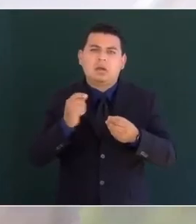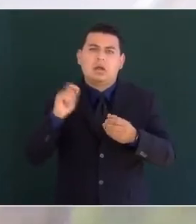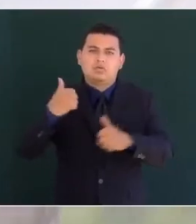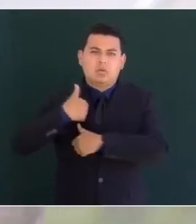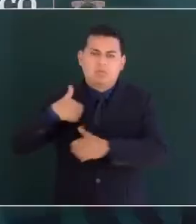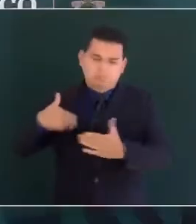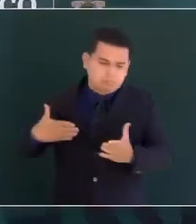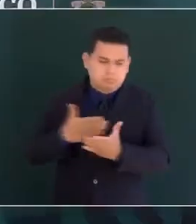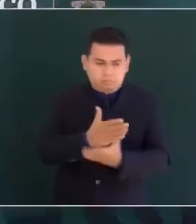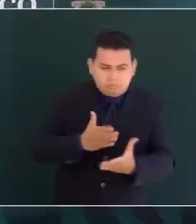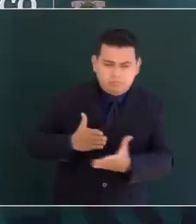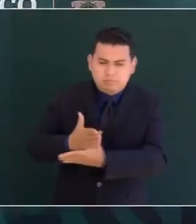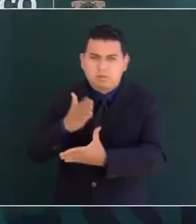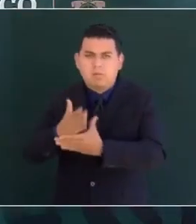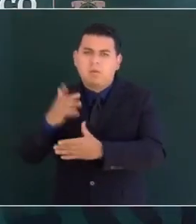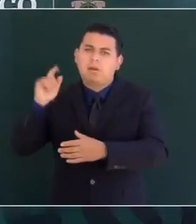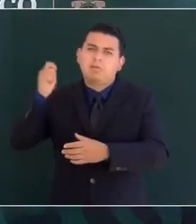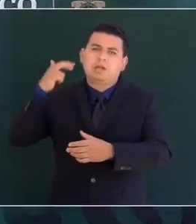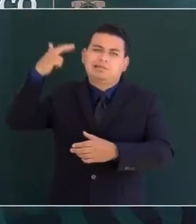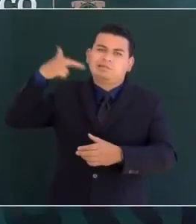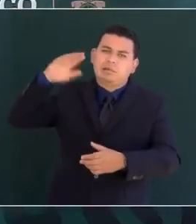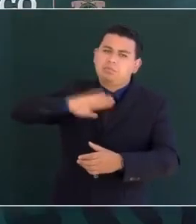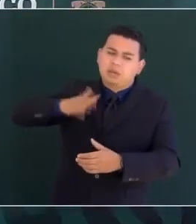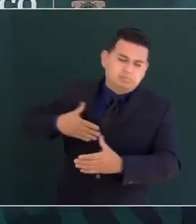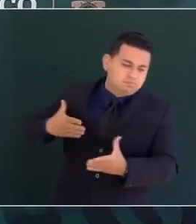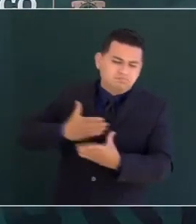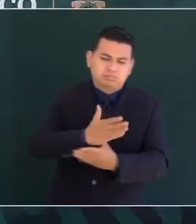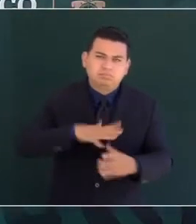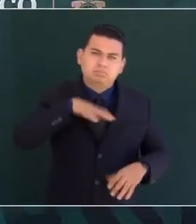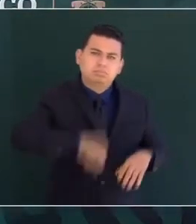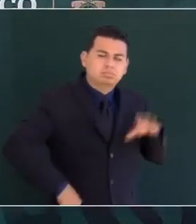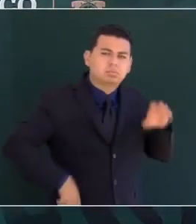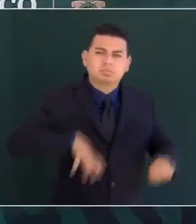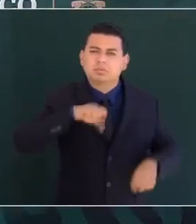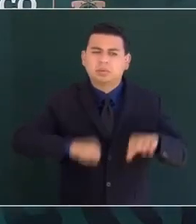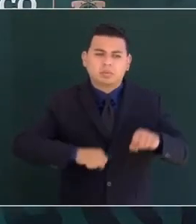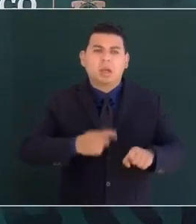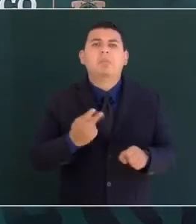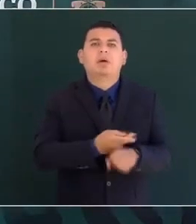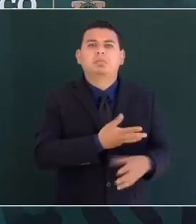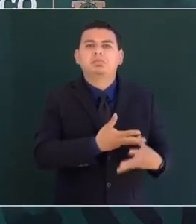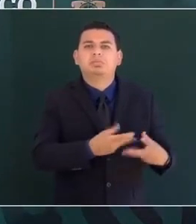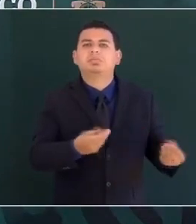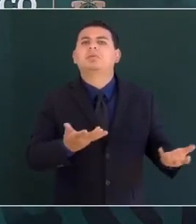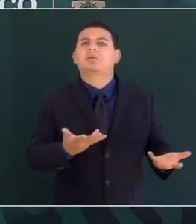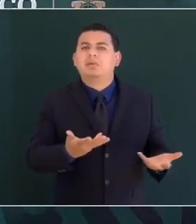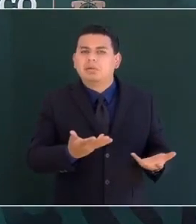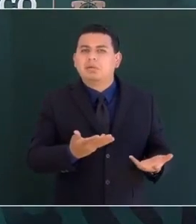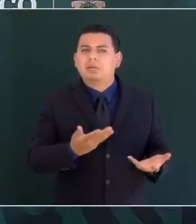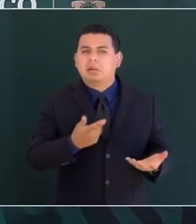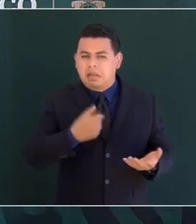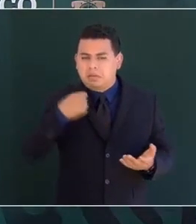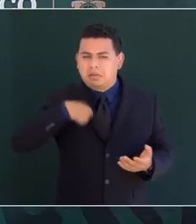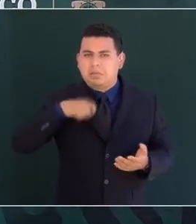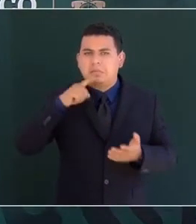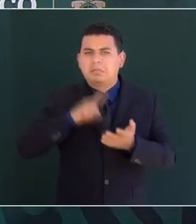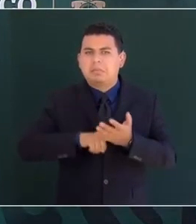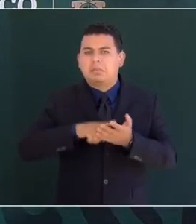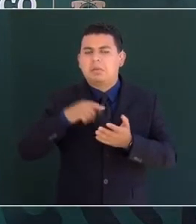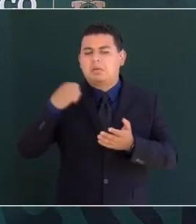soldados de la corona española en el inicio del siglo XVI